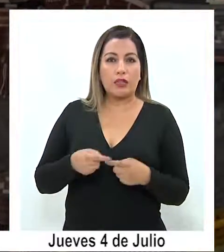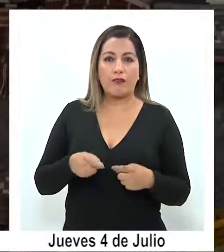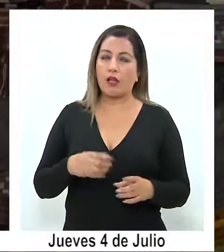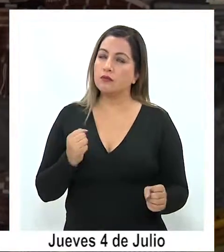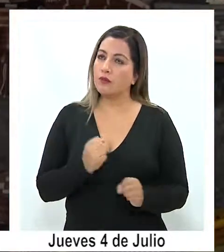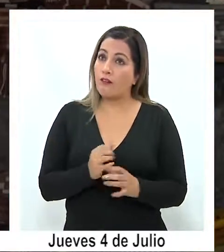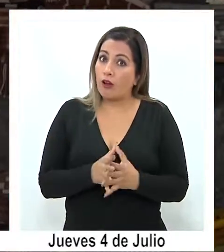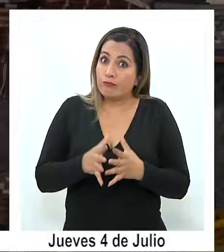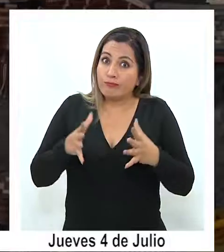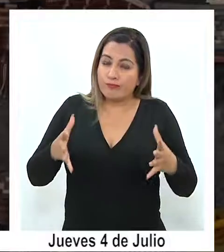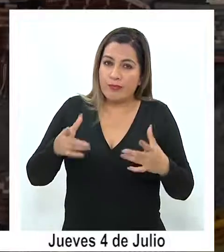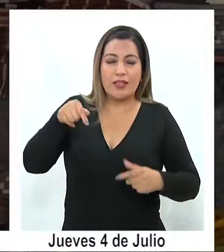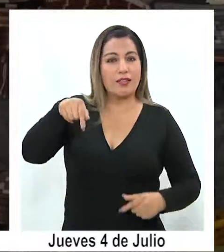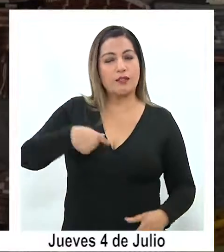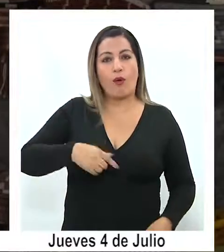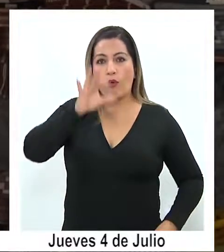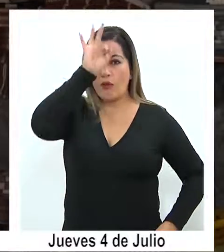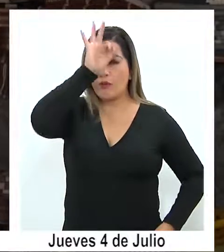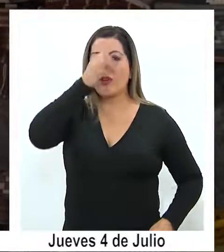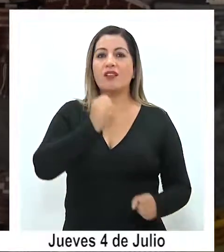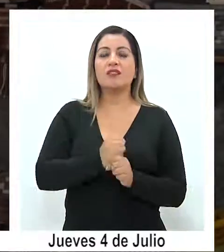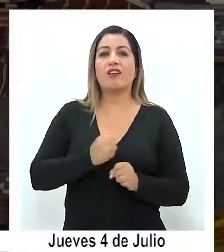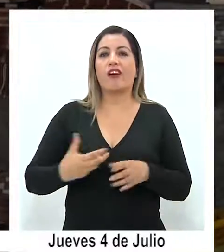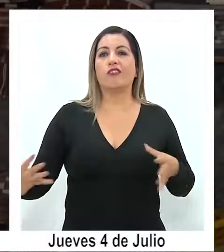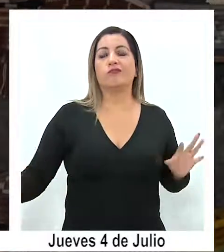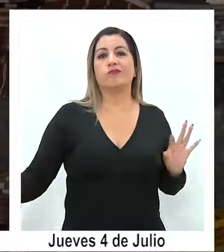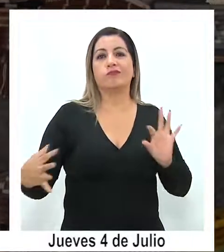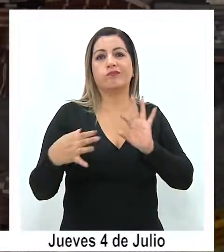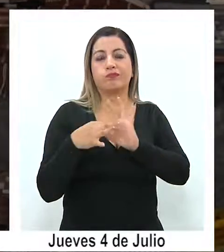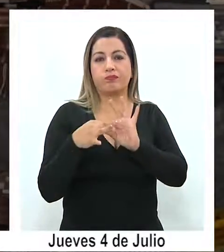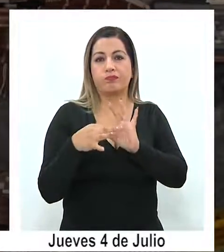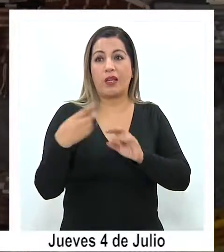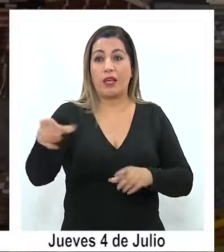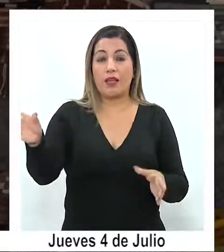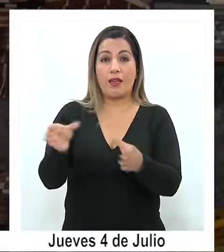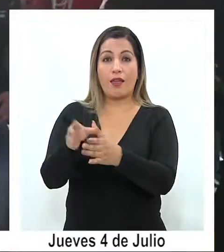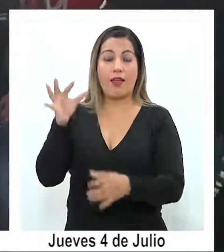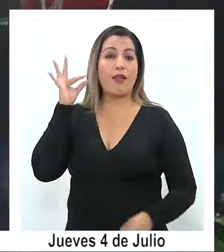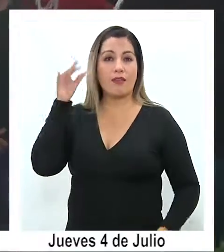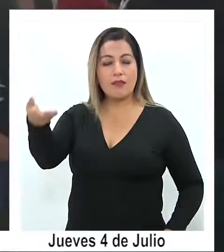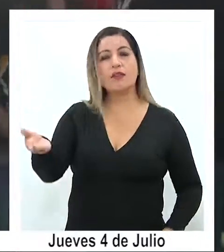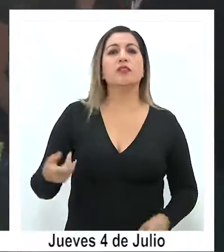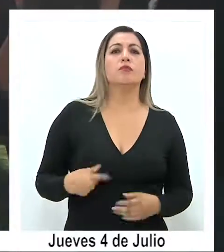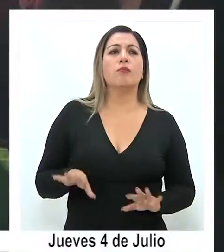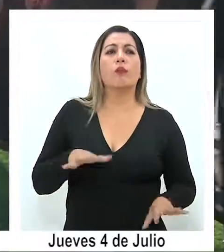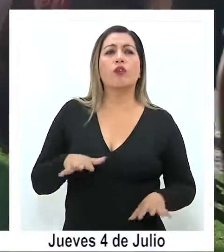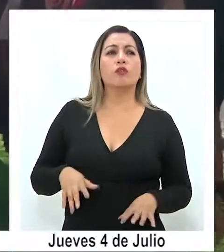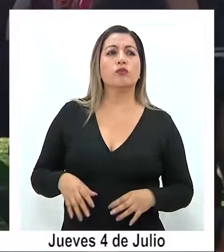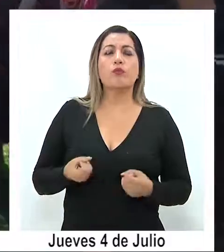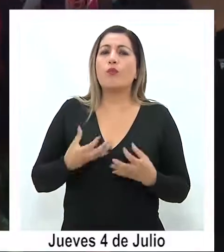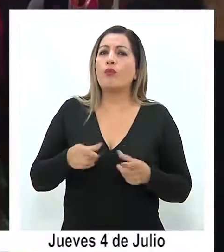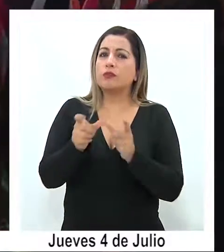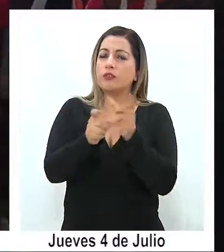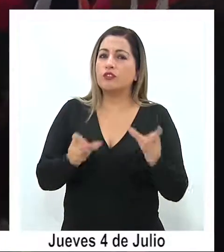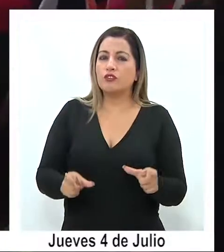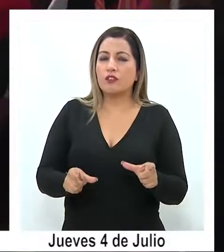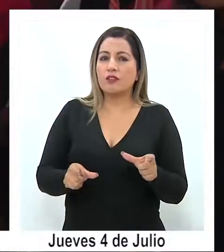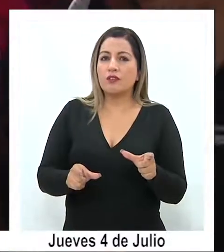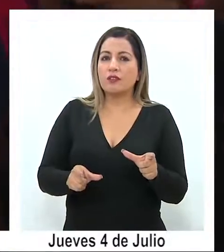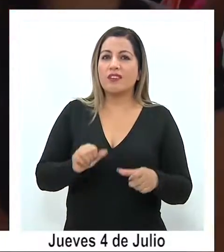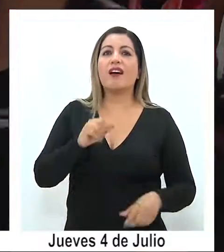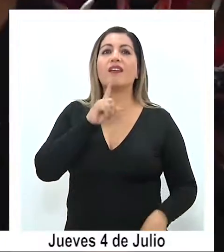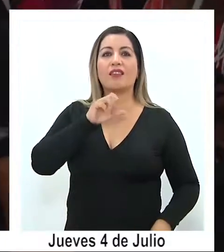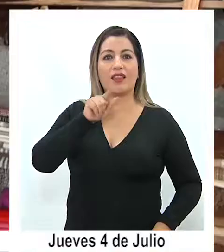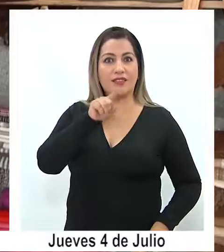bastante trabajo desde el punto de vista de trabajo colaborativo entre ellas. Alrededor de una veintena de artesanas